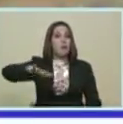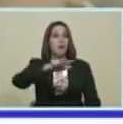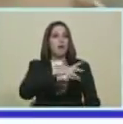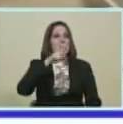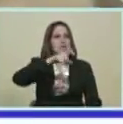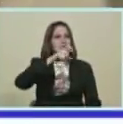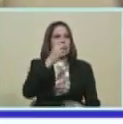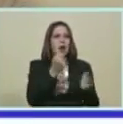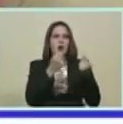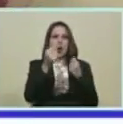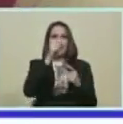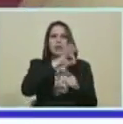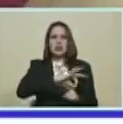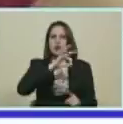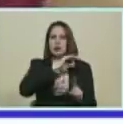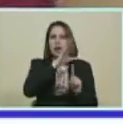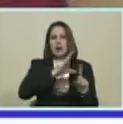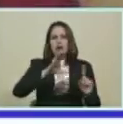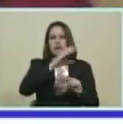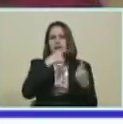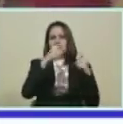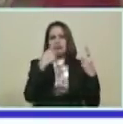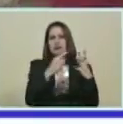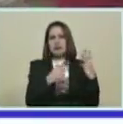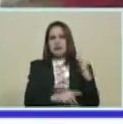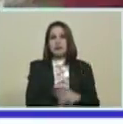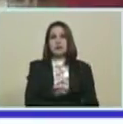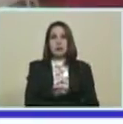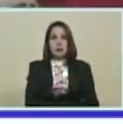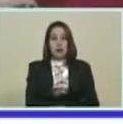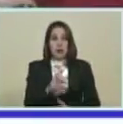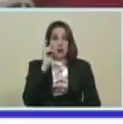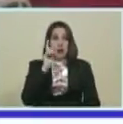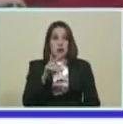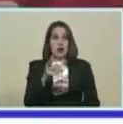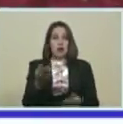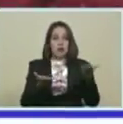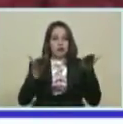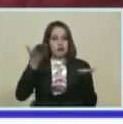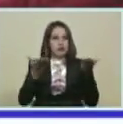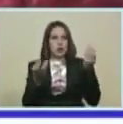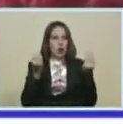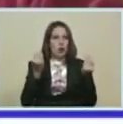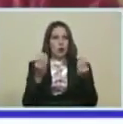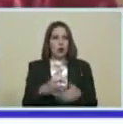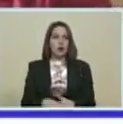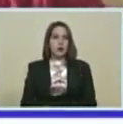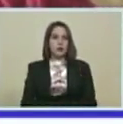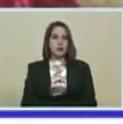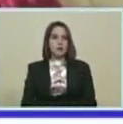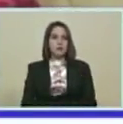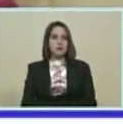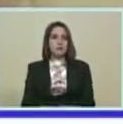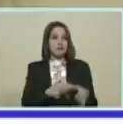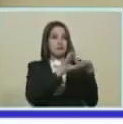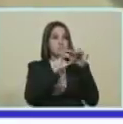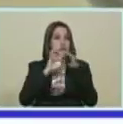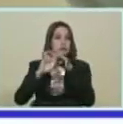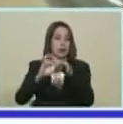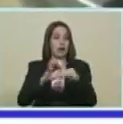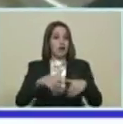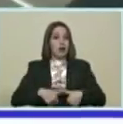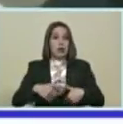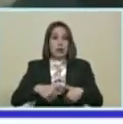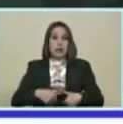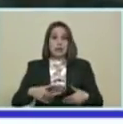este caso Del pueblo De Venezuela Ahí está Miren Como se complementa Vamos complementando Miren Tremendo